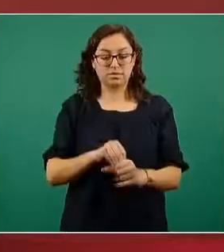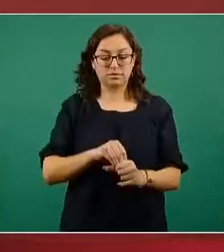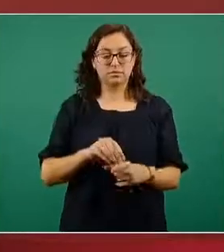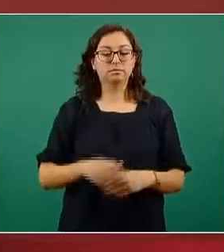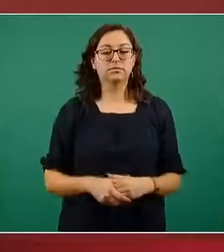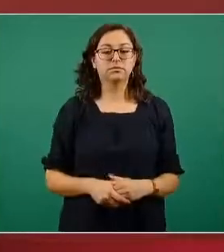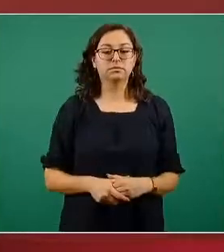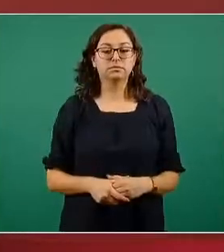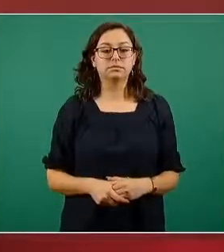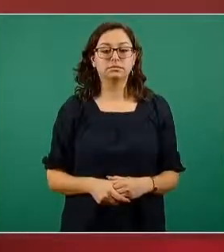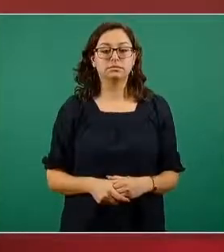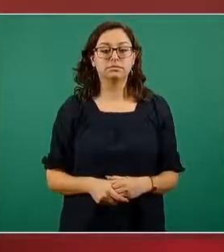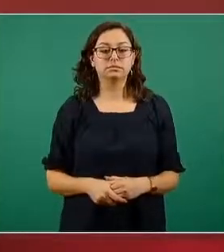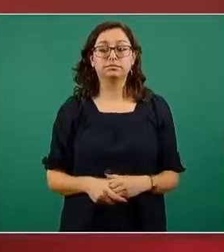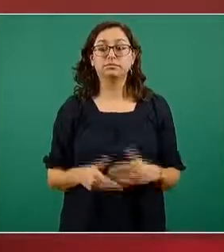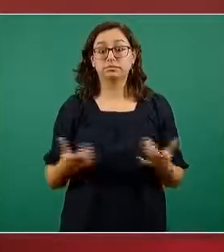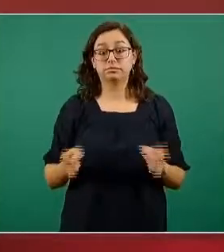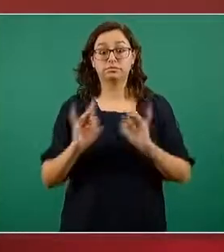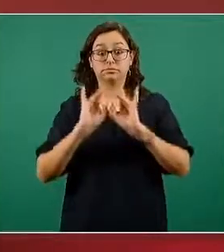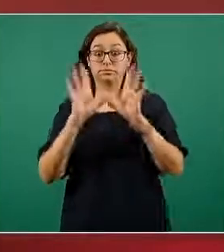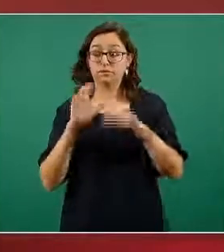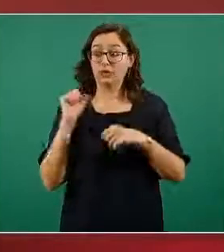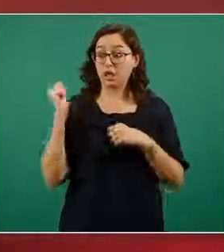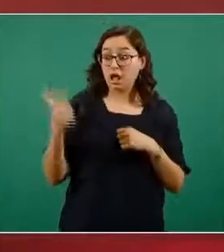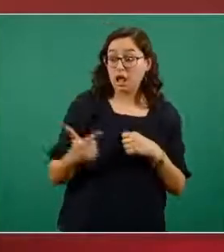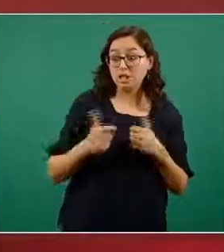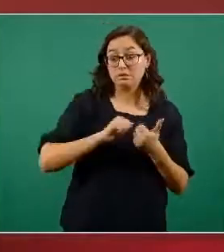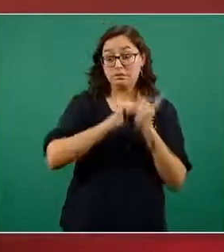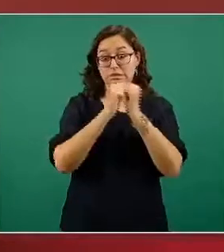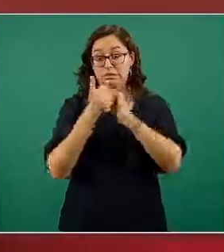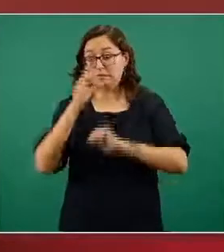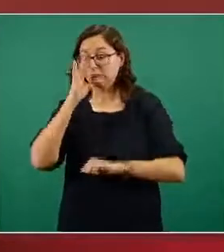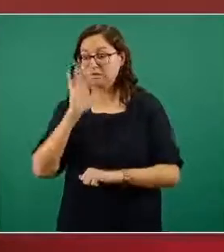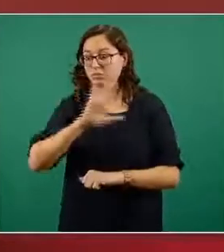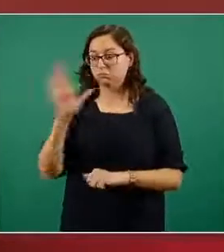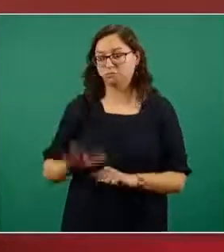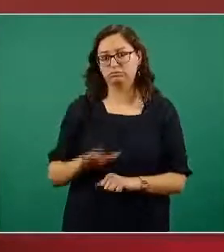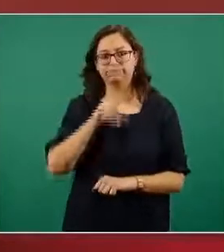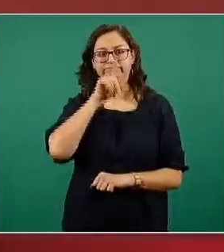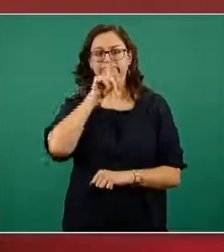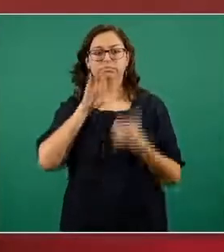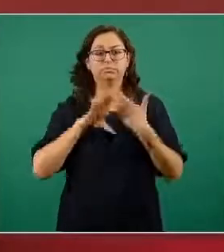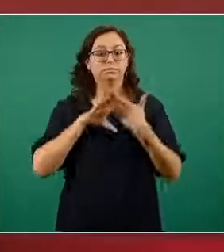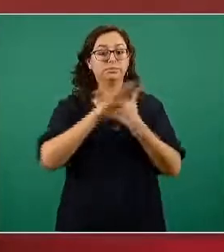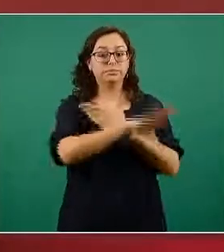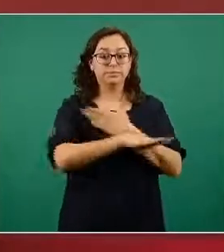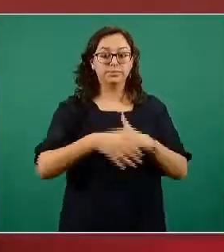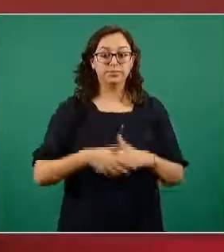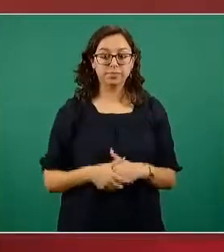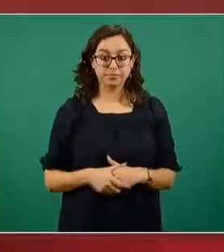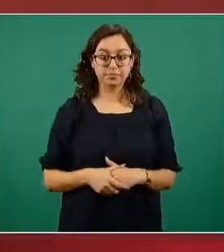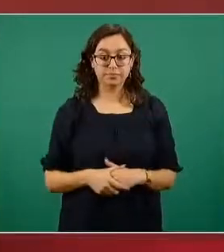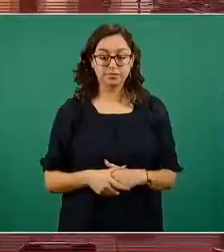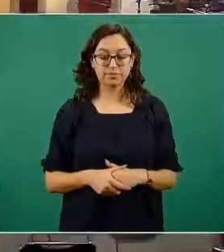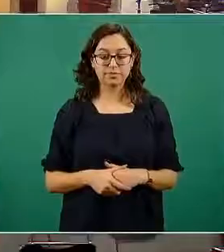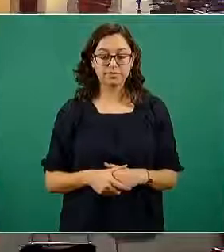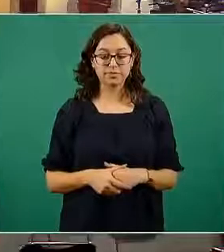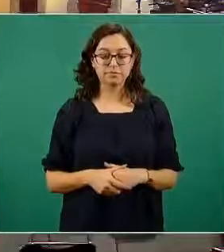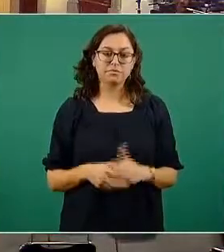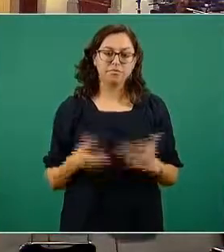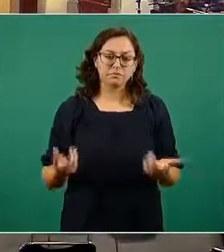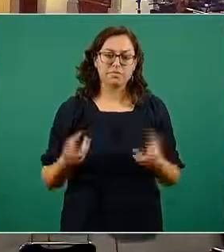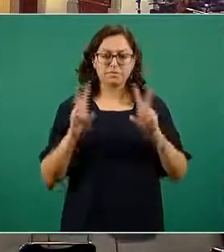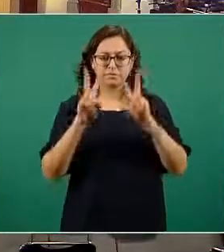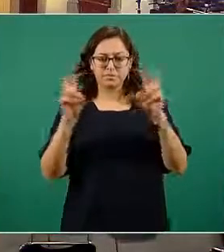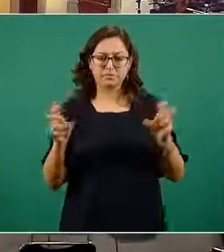las mujeres embarazadas para evitar este desenlace tan desfavorable y tan lamentable cerramos la parte de la